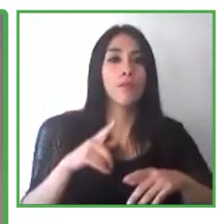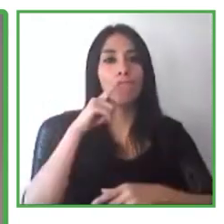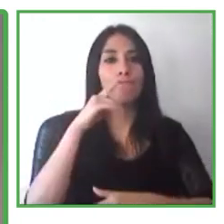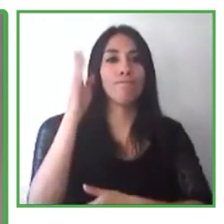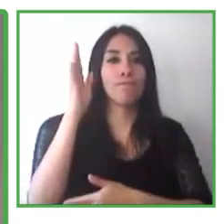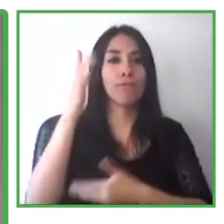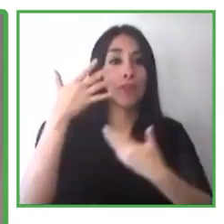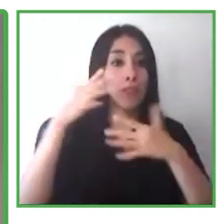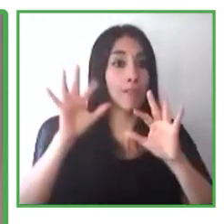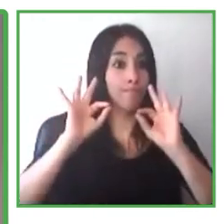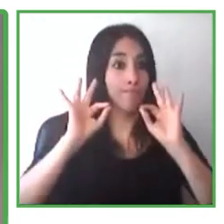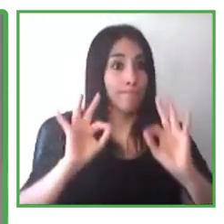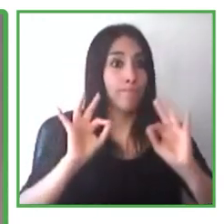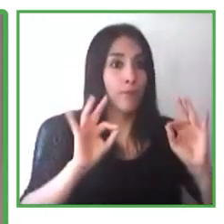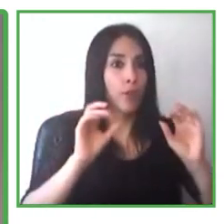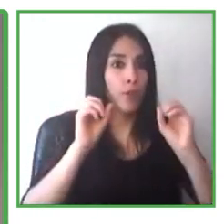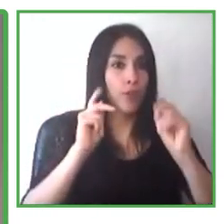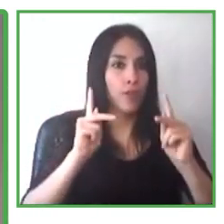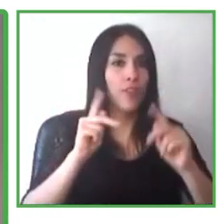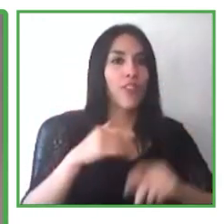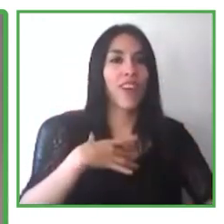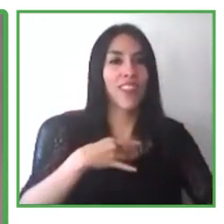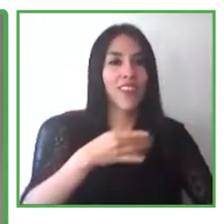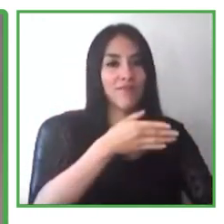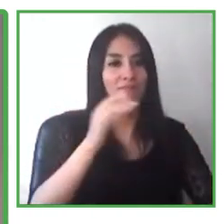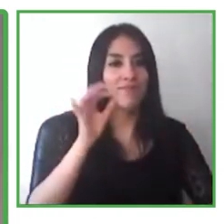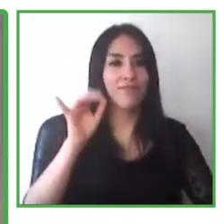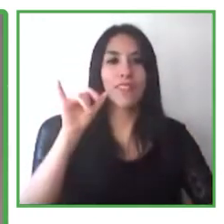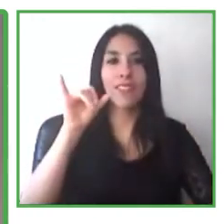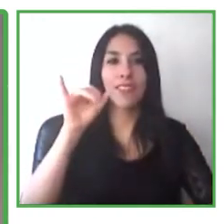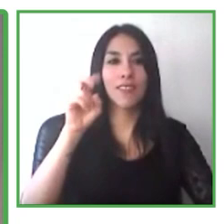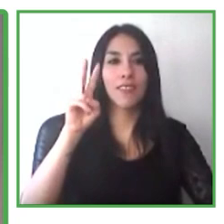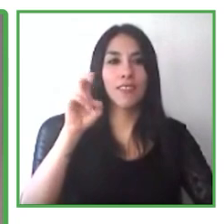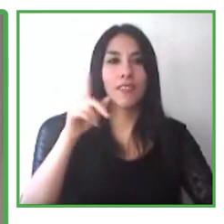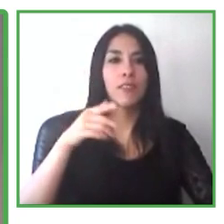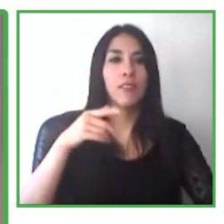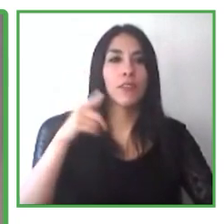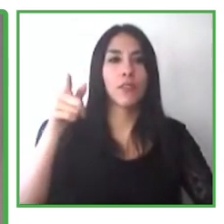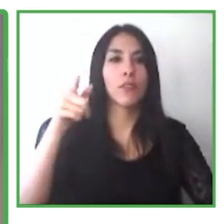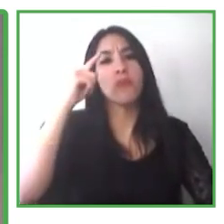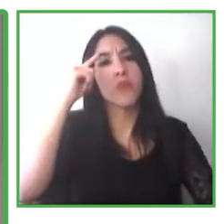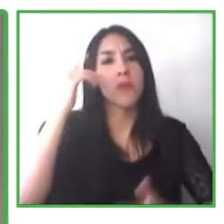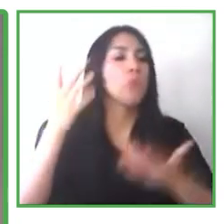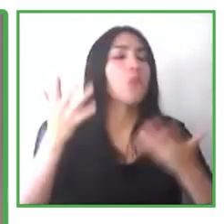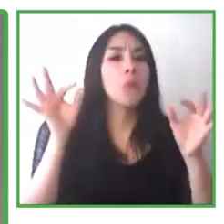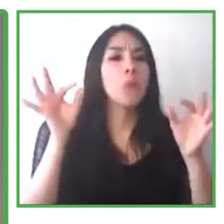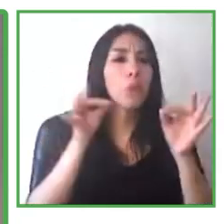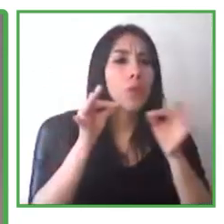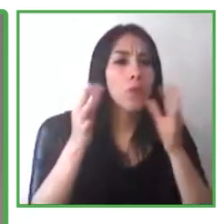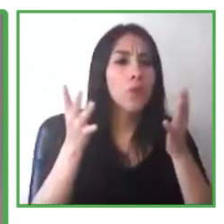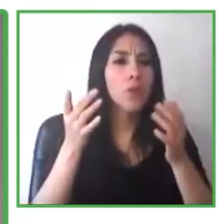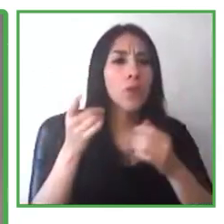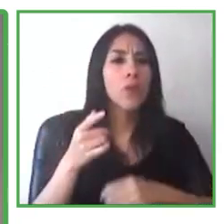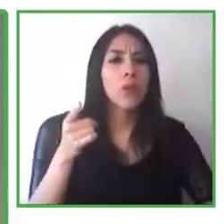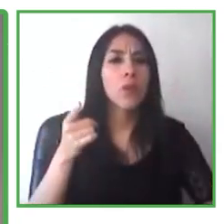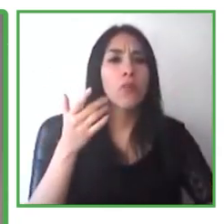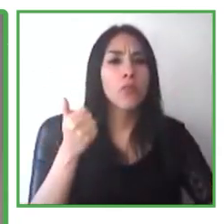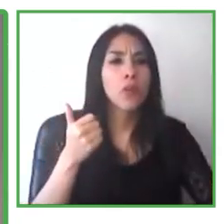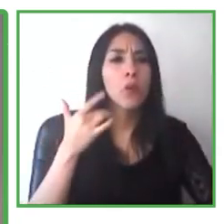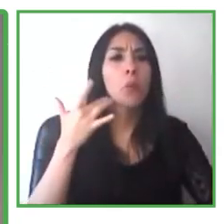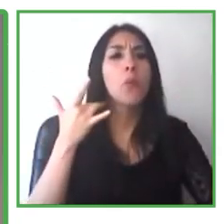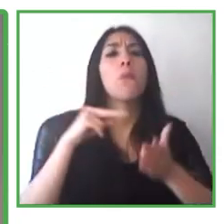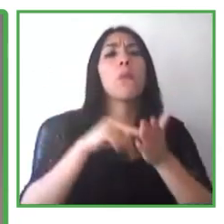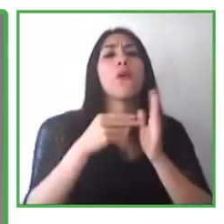piensas, los desafíos que has visto y cómo es lo que están haciendo ustedes en IBM. Por favor.